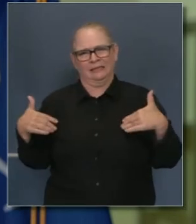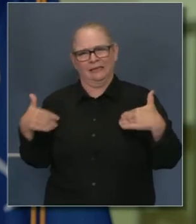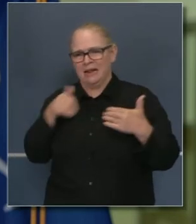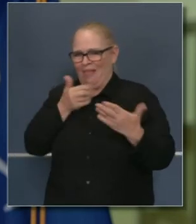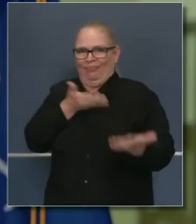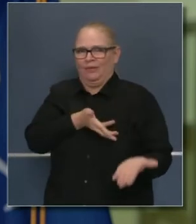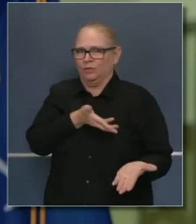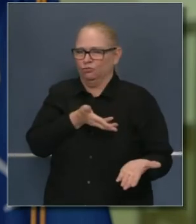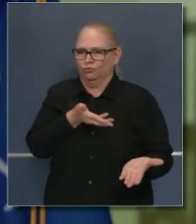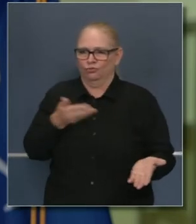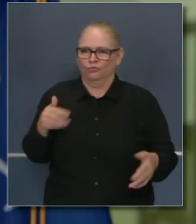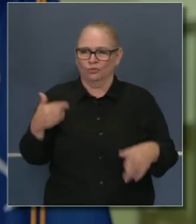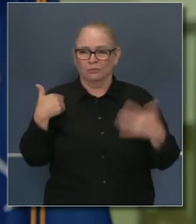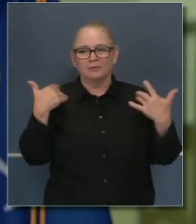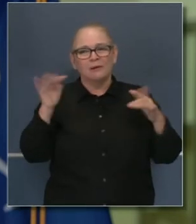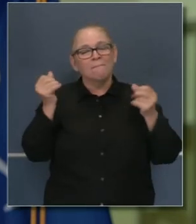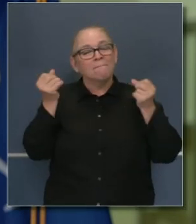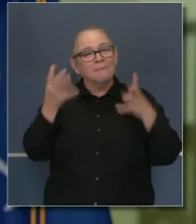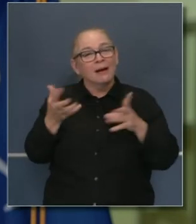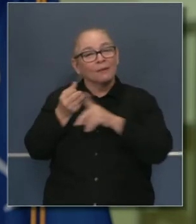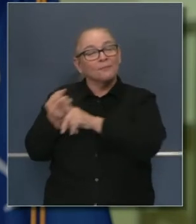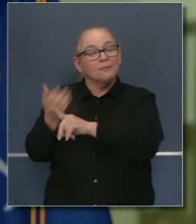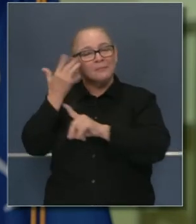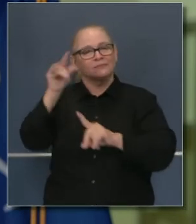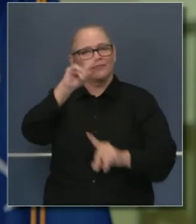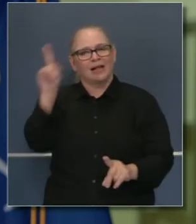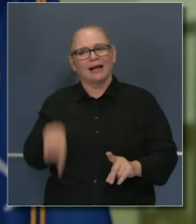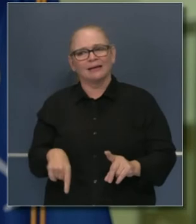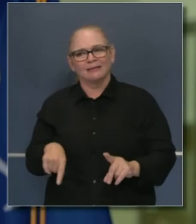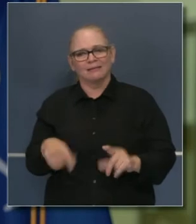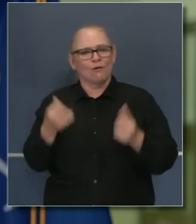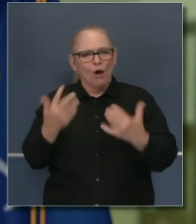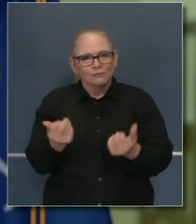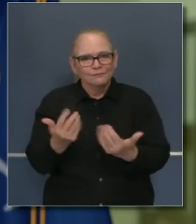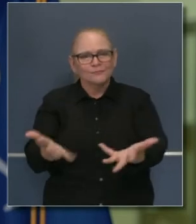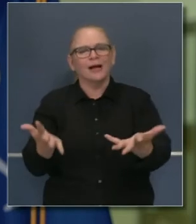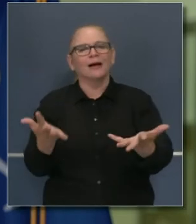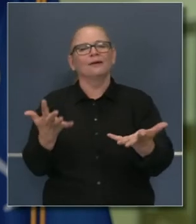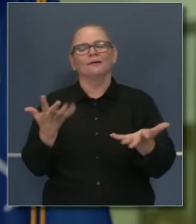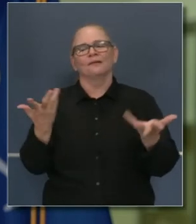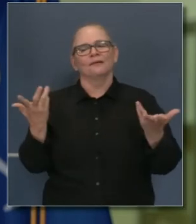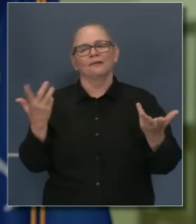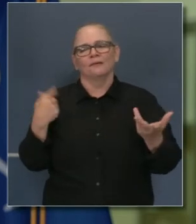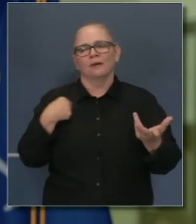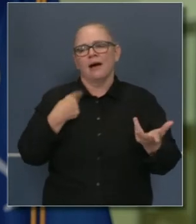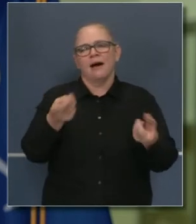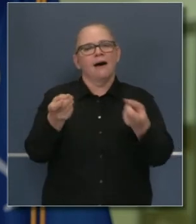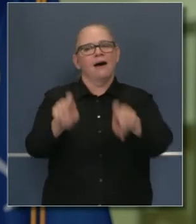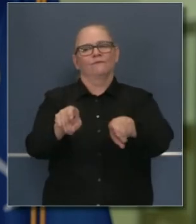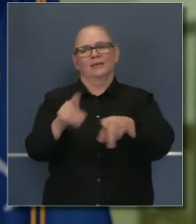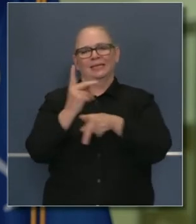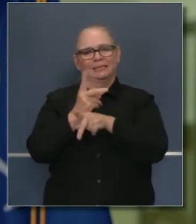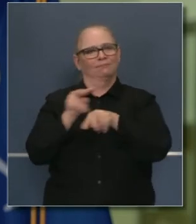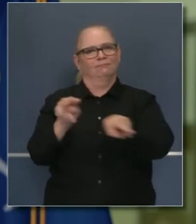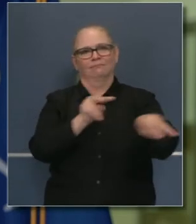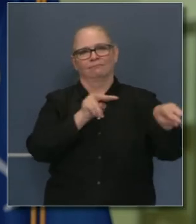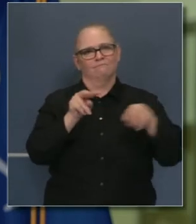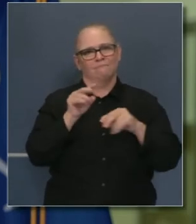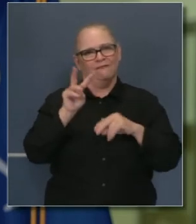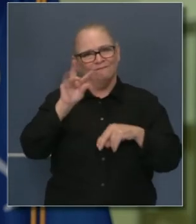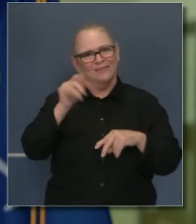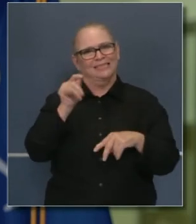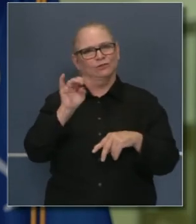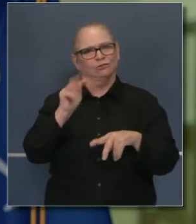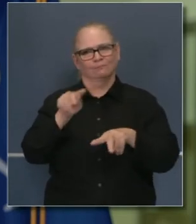particularmente con estos relámpagos que hemos sufrido en los últimos días. Algunos son más remotos y tenemos que ser vigilantes. O sea que el